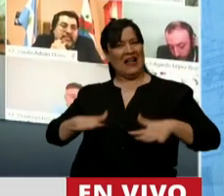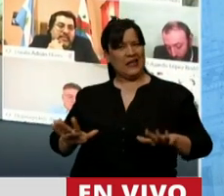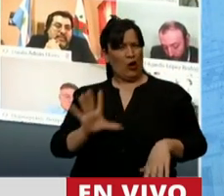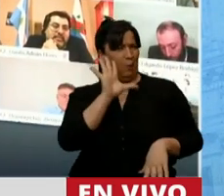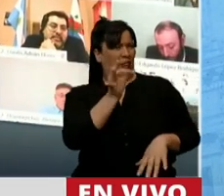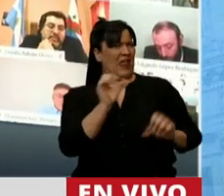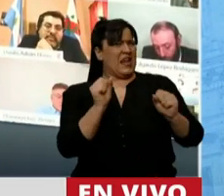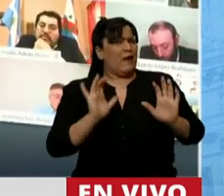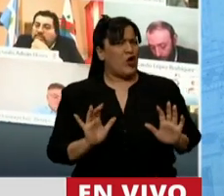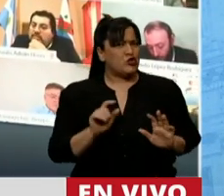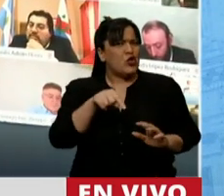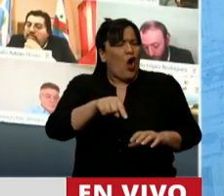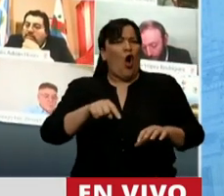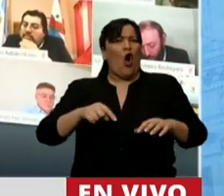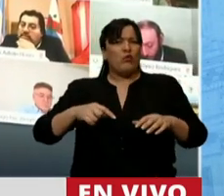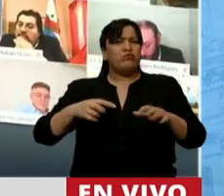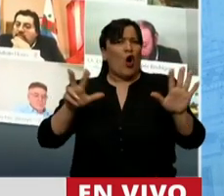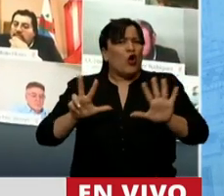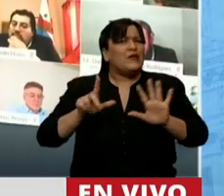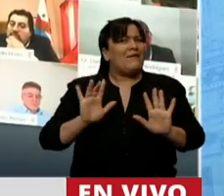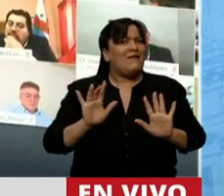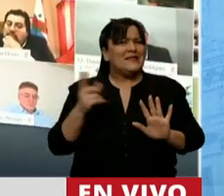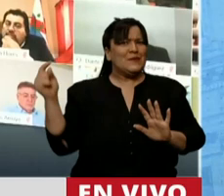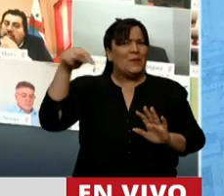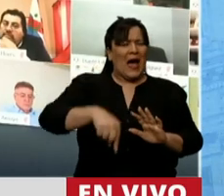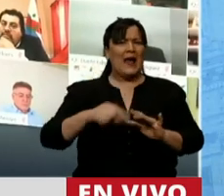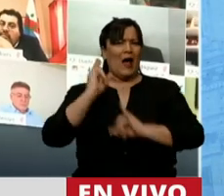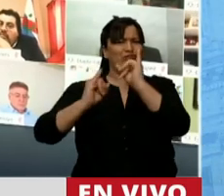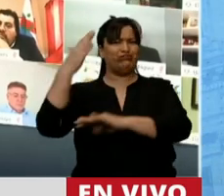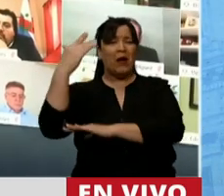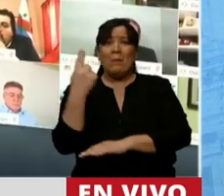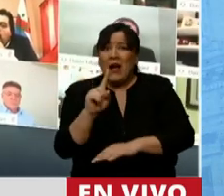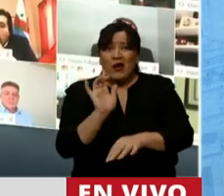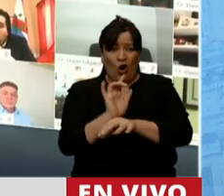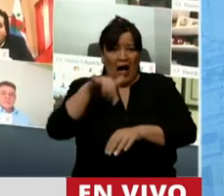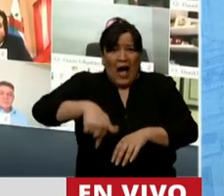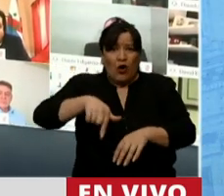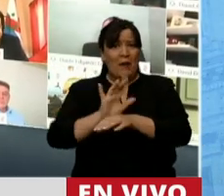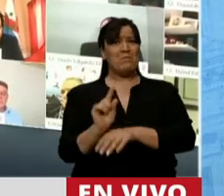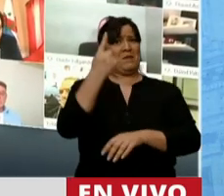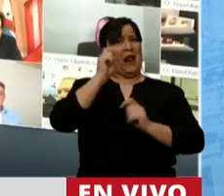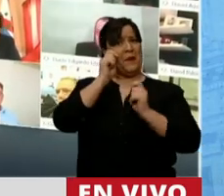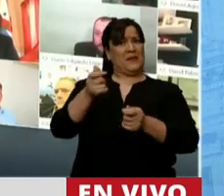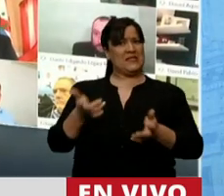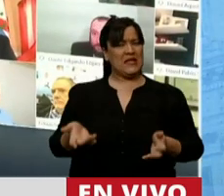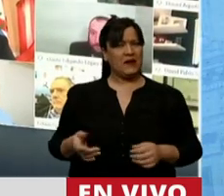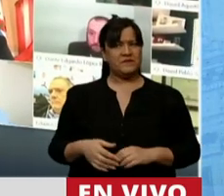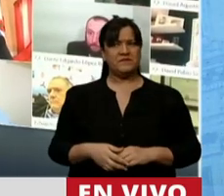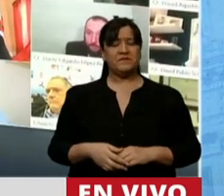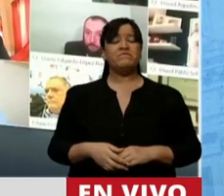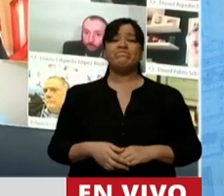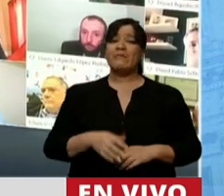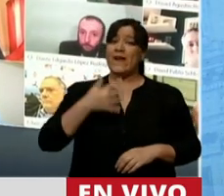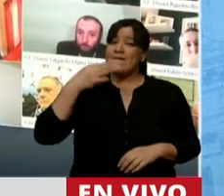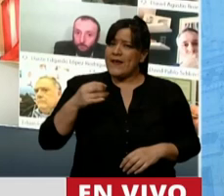la octava vez en venir a rendir cuentas. Sin embargo, es la primera vez que nos visita. Es